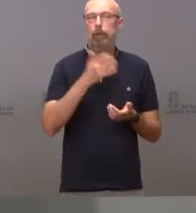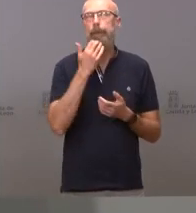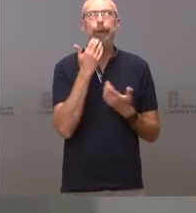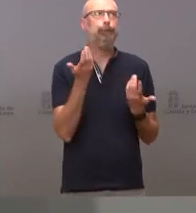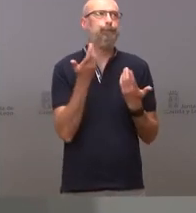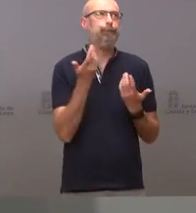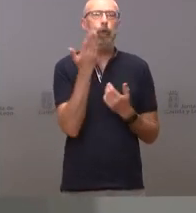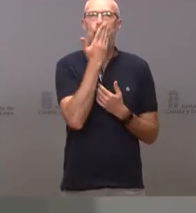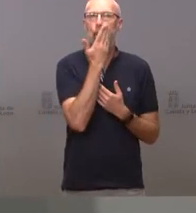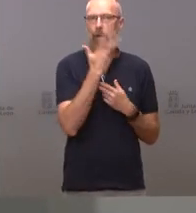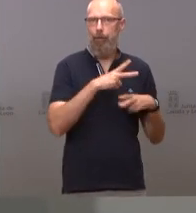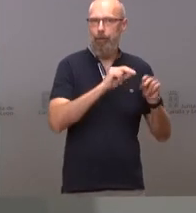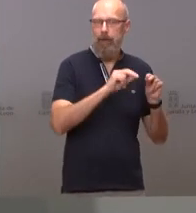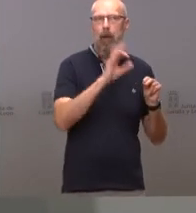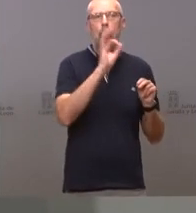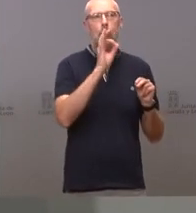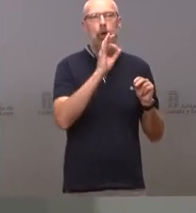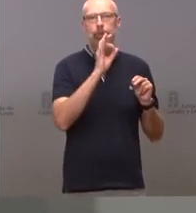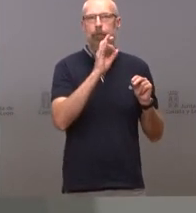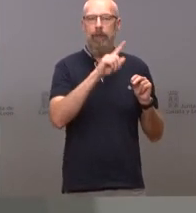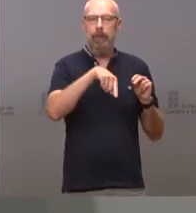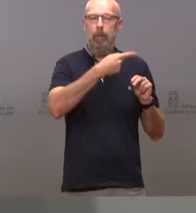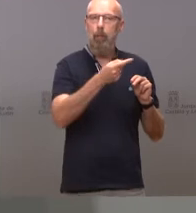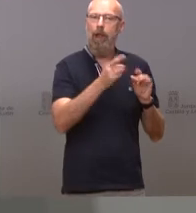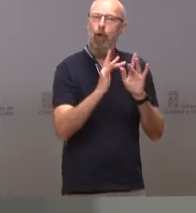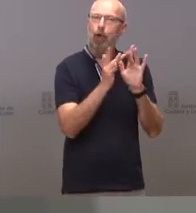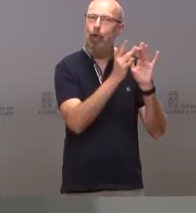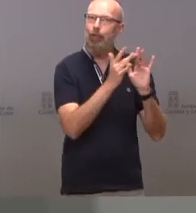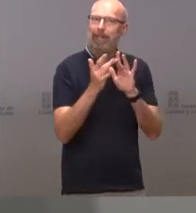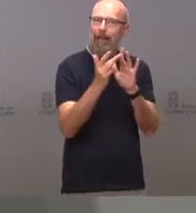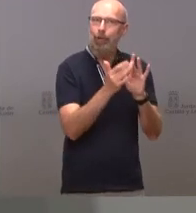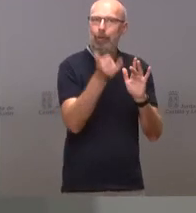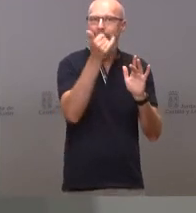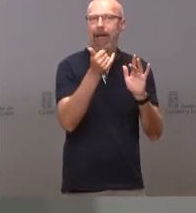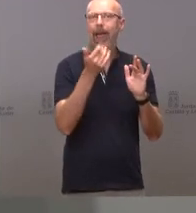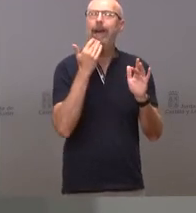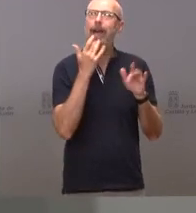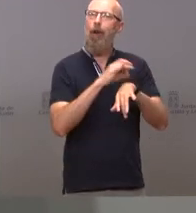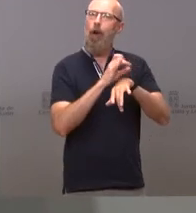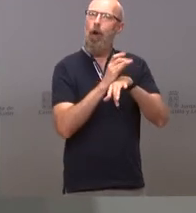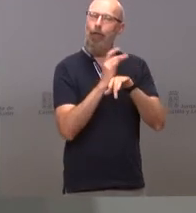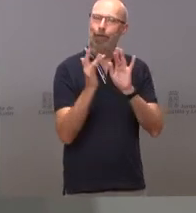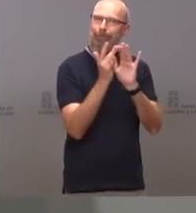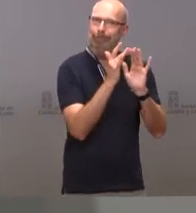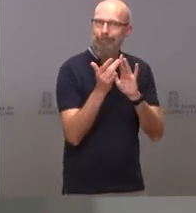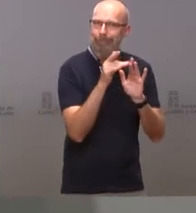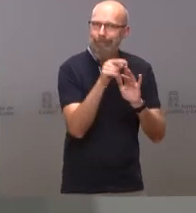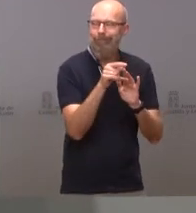cuando acaba el periodo electivo, se incrementan los contactos, se incrementa el ocio. También es evidente que